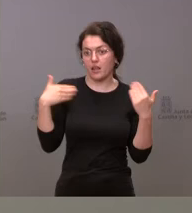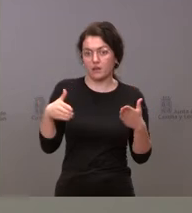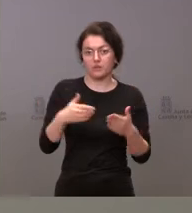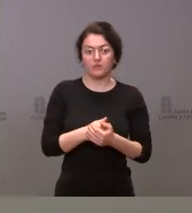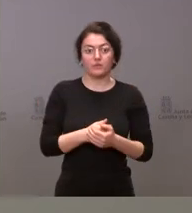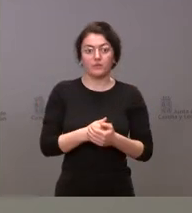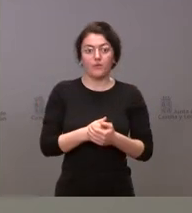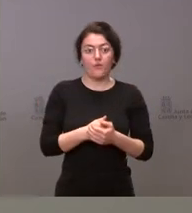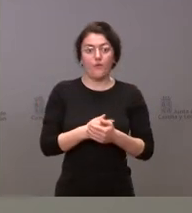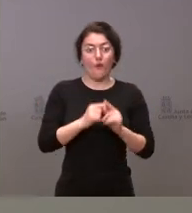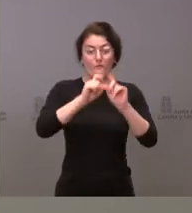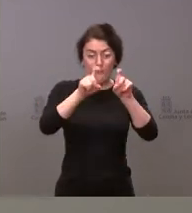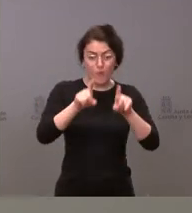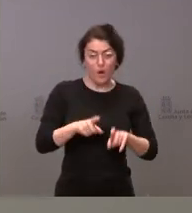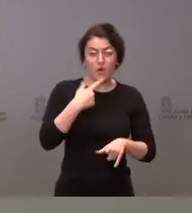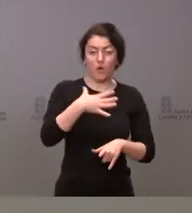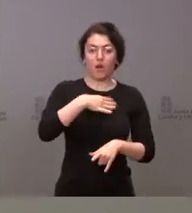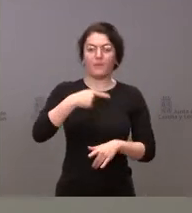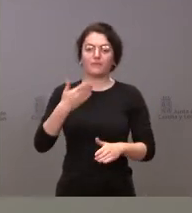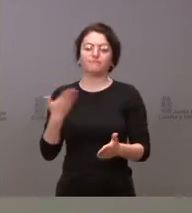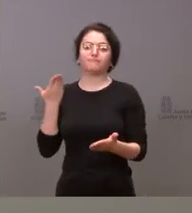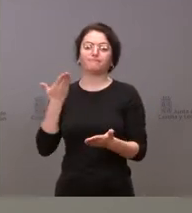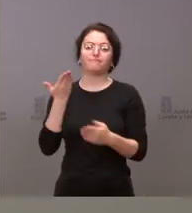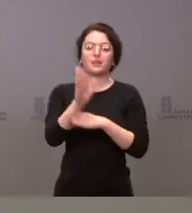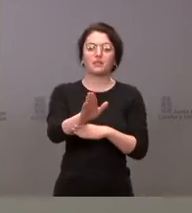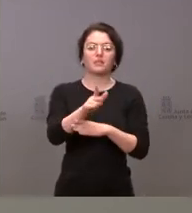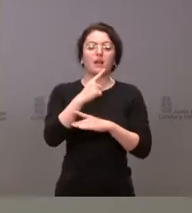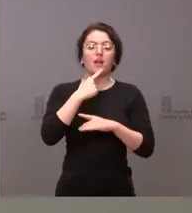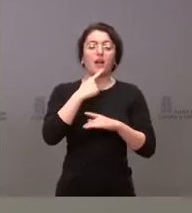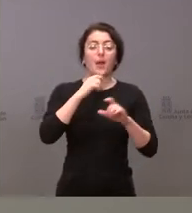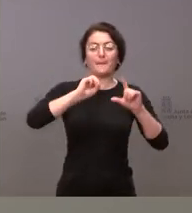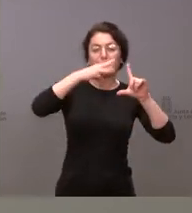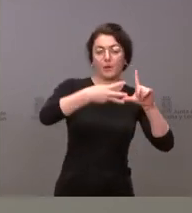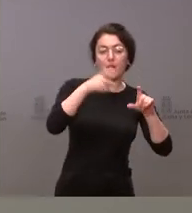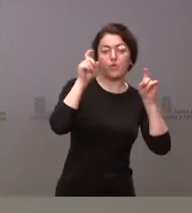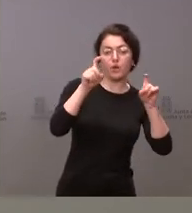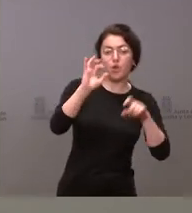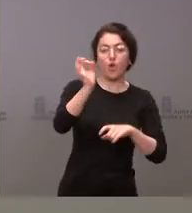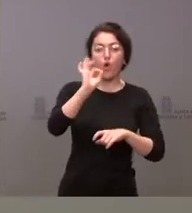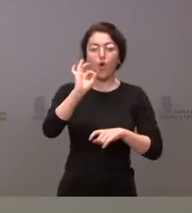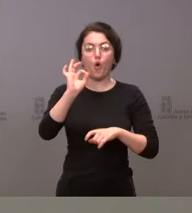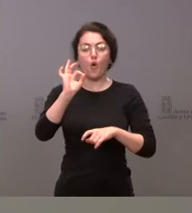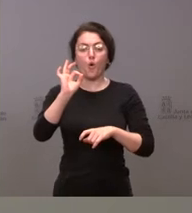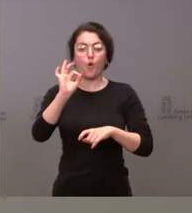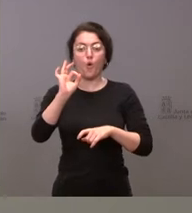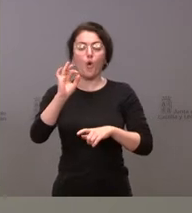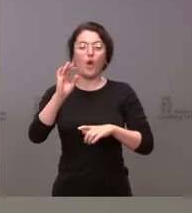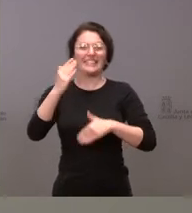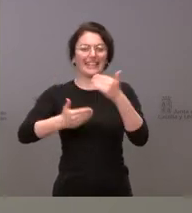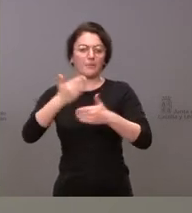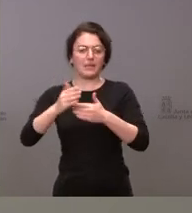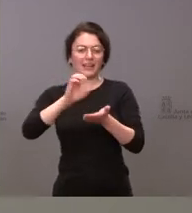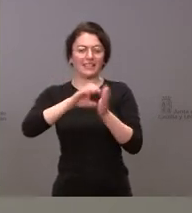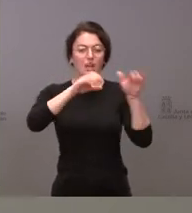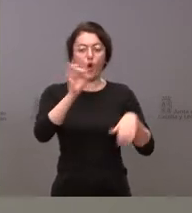y lo pueden presentar a través del portal de educación, a través de Trámita Castilla y León o presencialmente. También